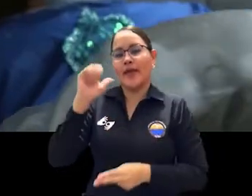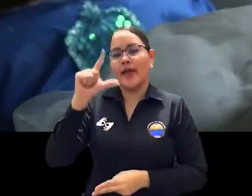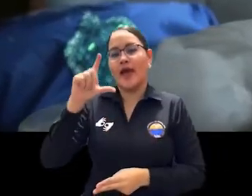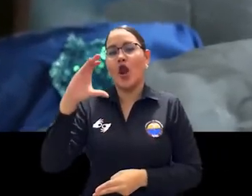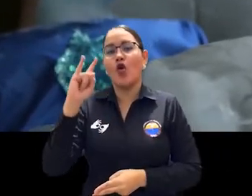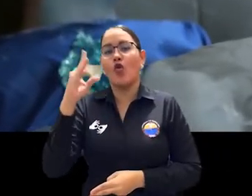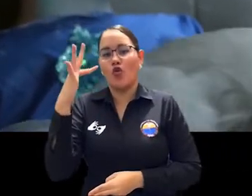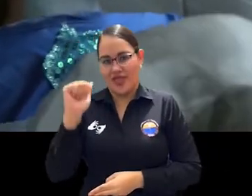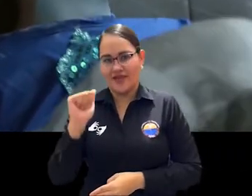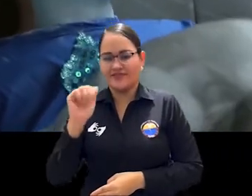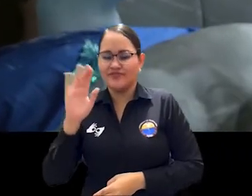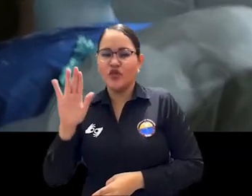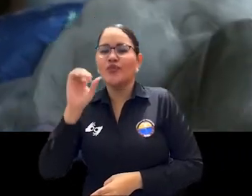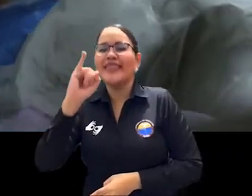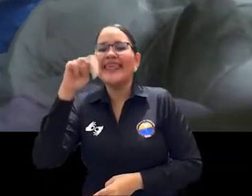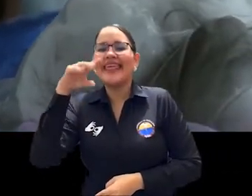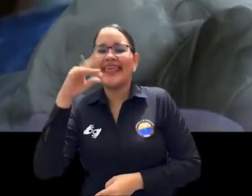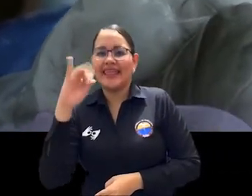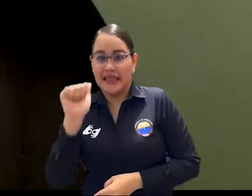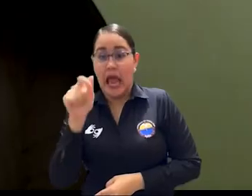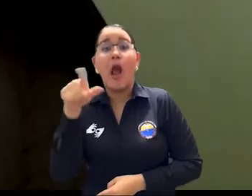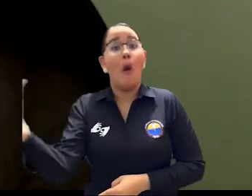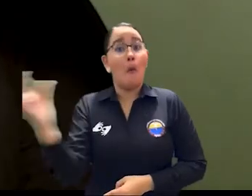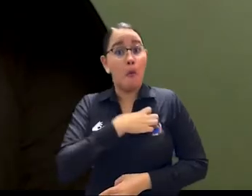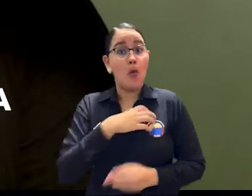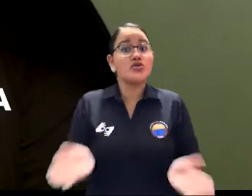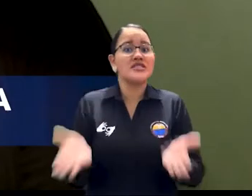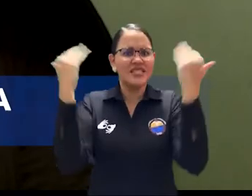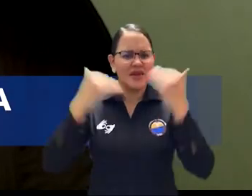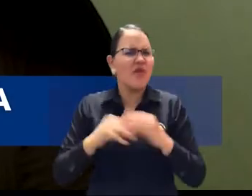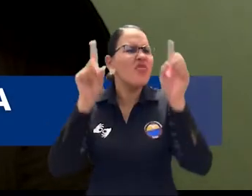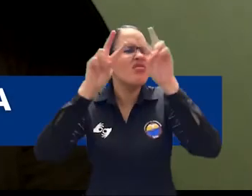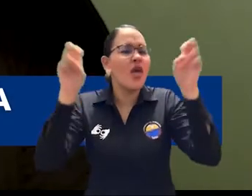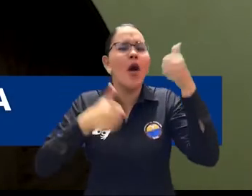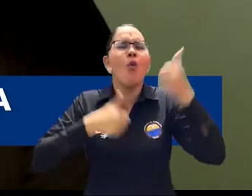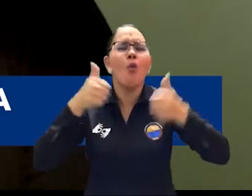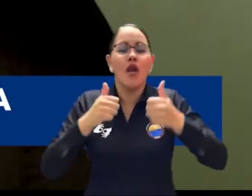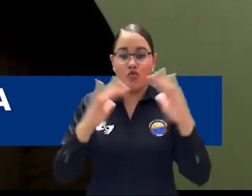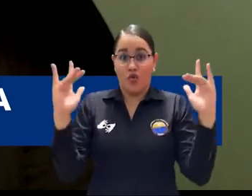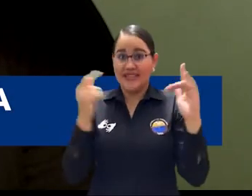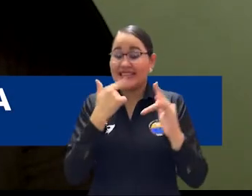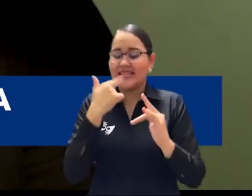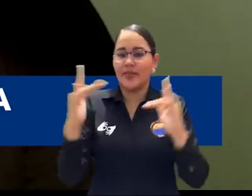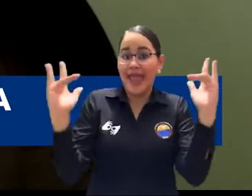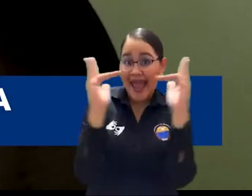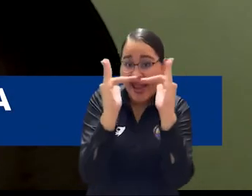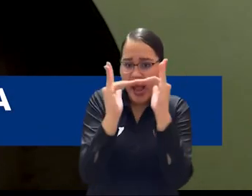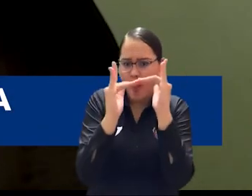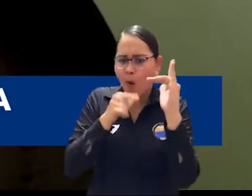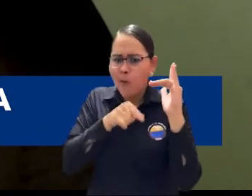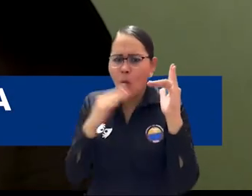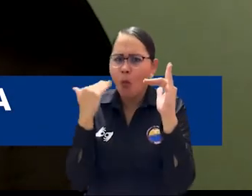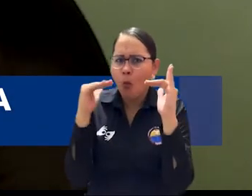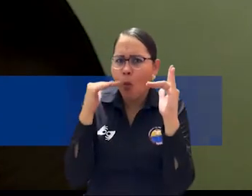Hay una sirena bajo la cama. Este proyecto es una tesis de grado del Programa de Cine